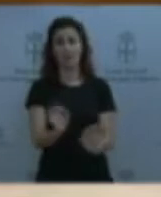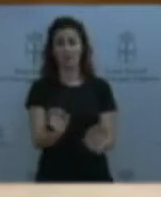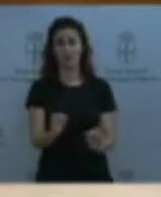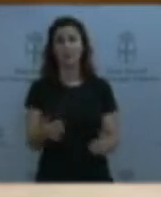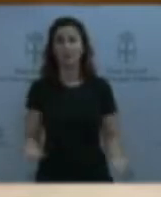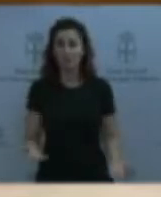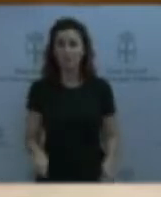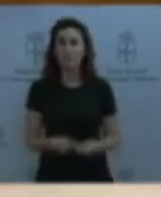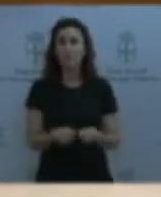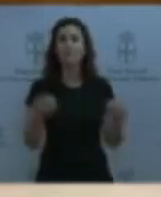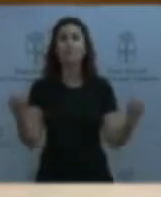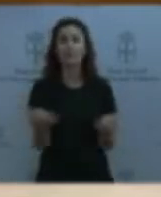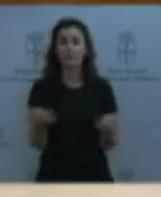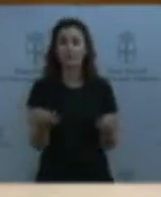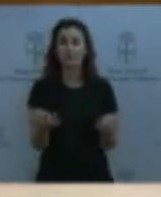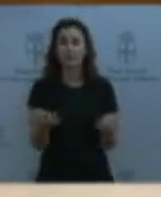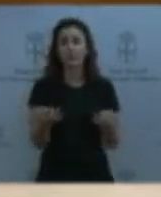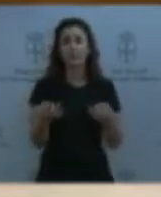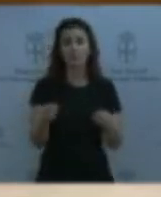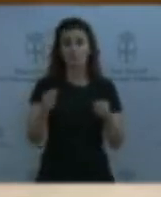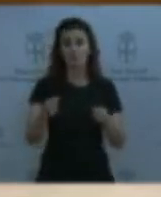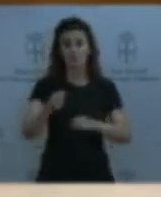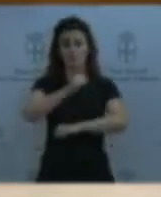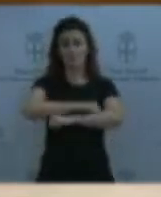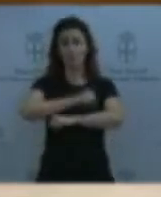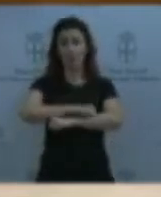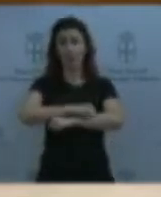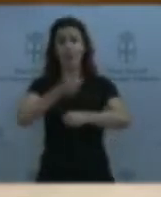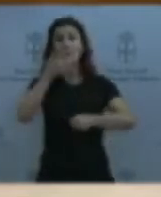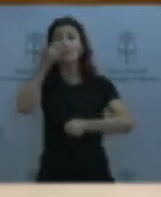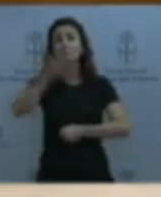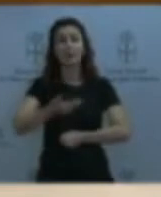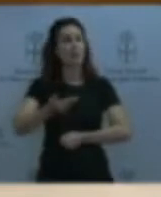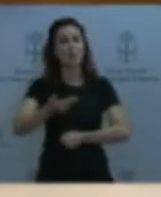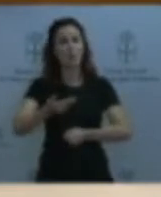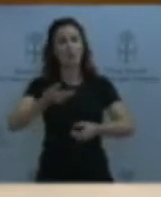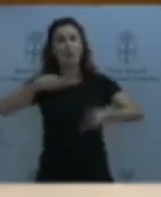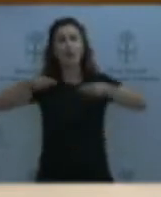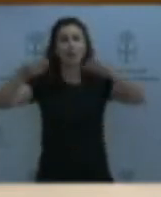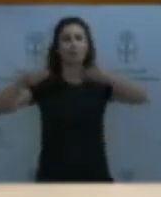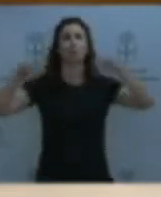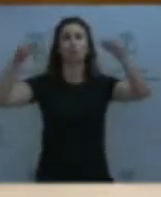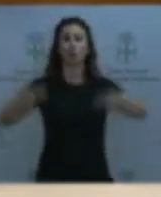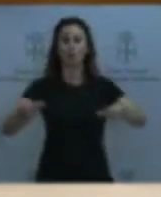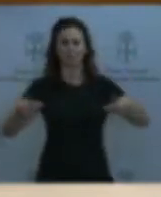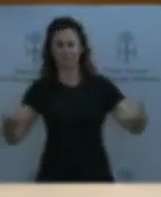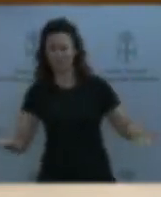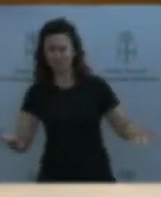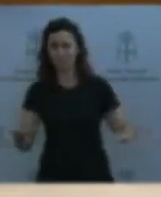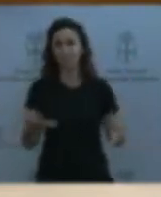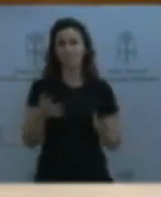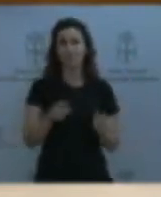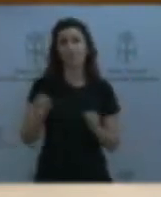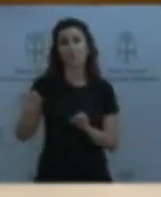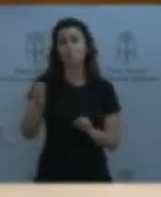cristales en las ventanas de un centro público de menores. Es un desmantelamiento no pagar a los proveedores de alimentación y que algunos se nieguen incluso a